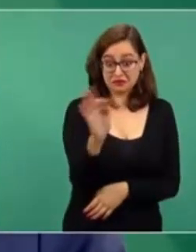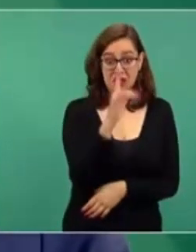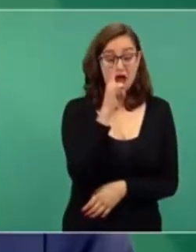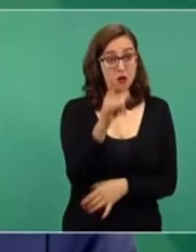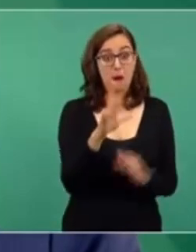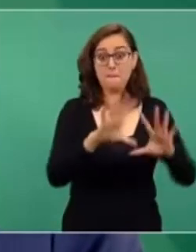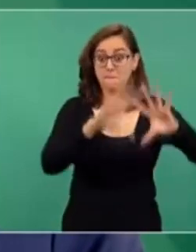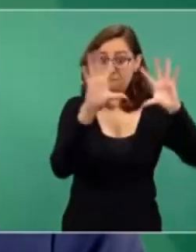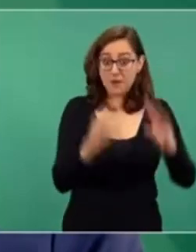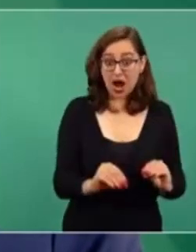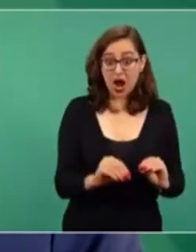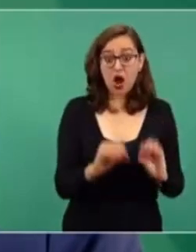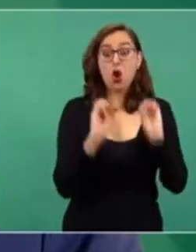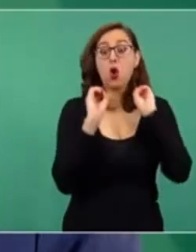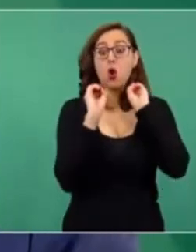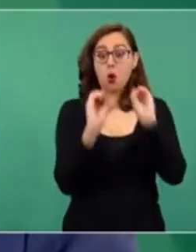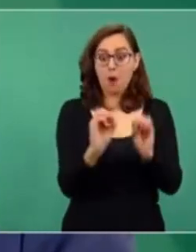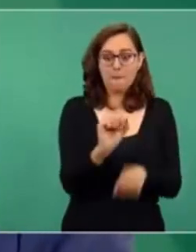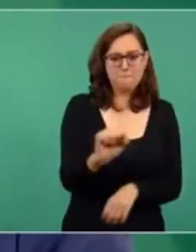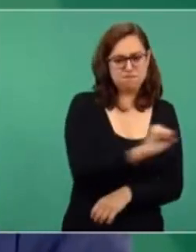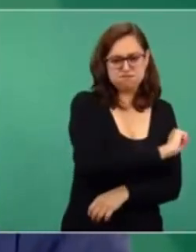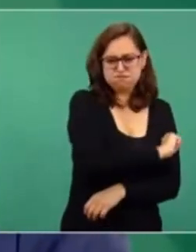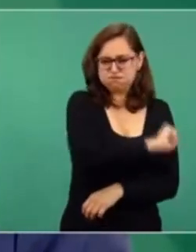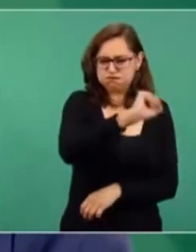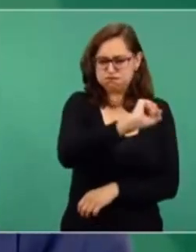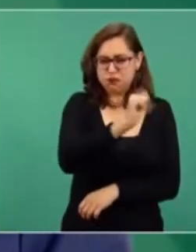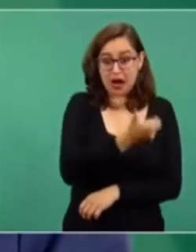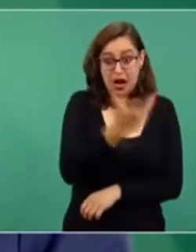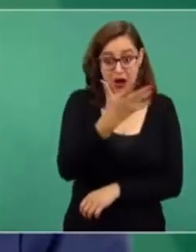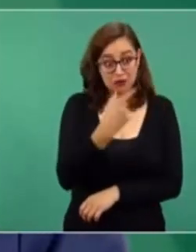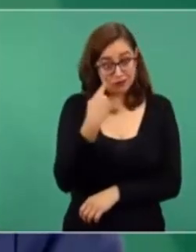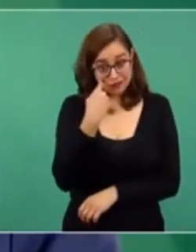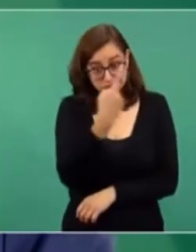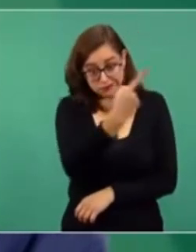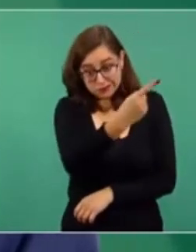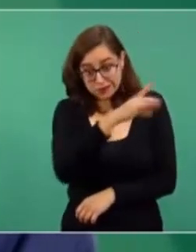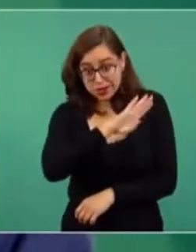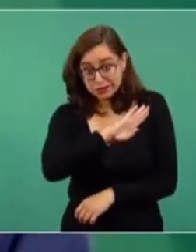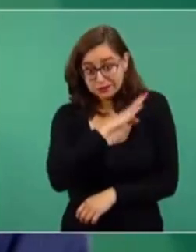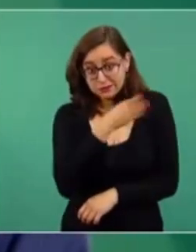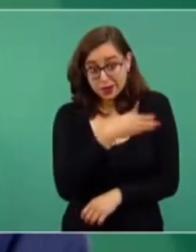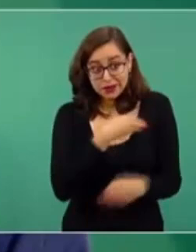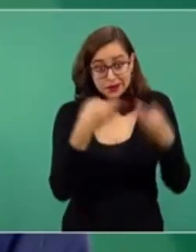en las tarifas, como está sucediendo en España.